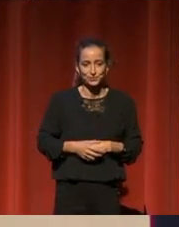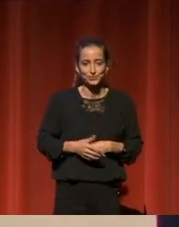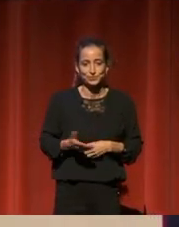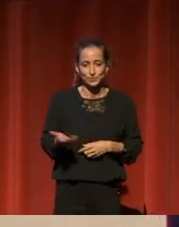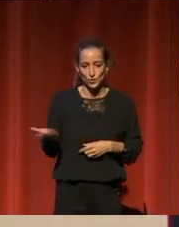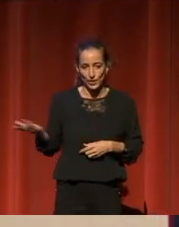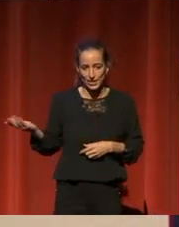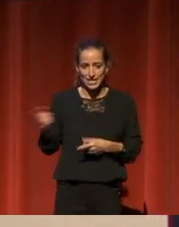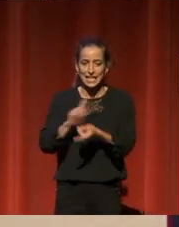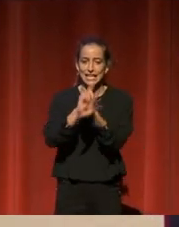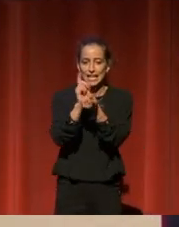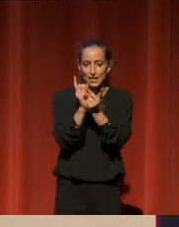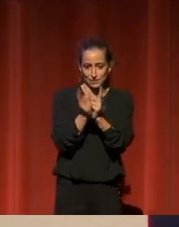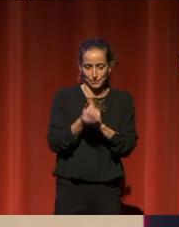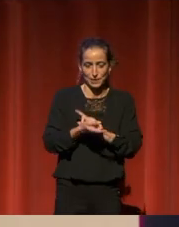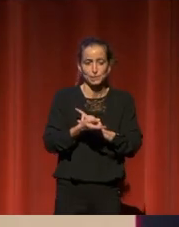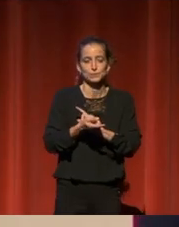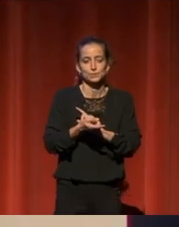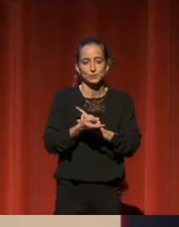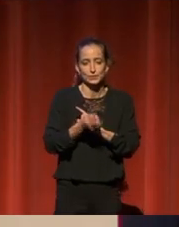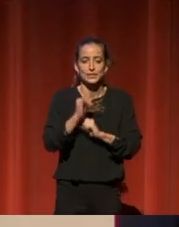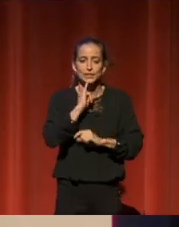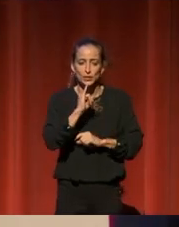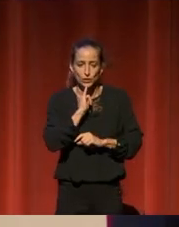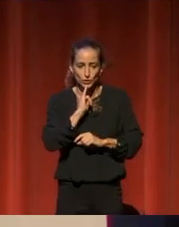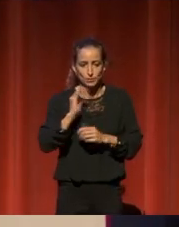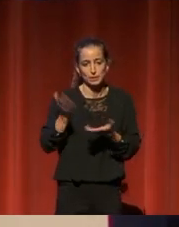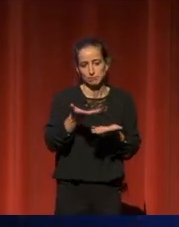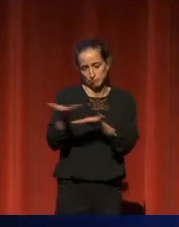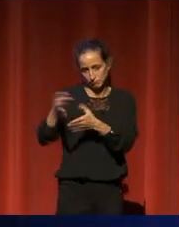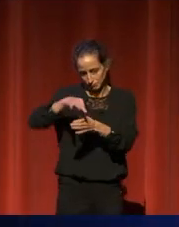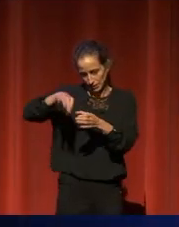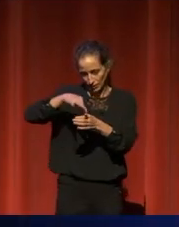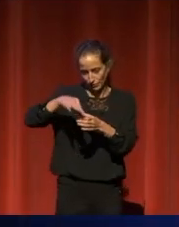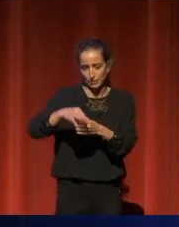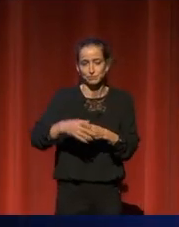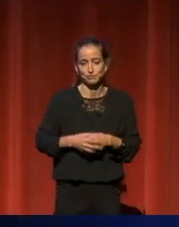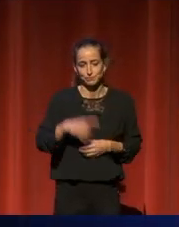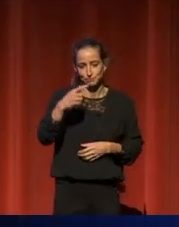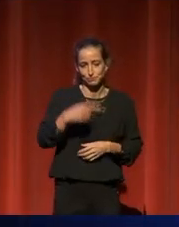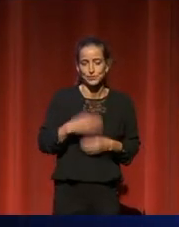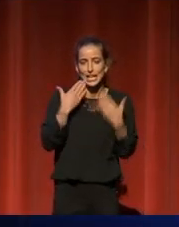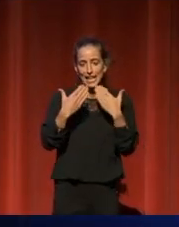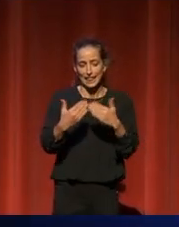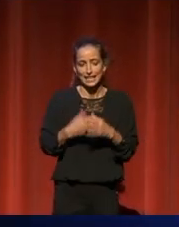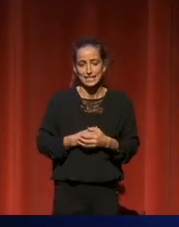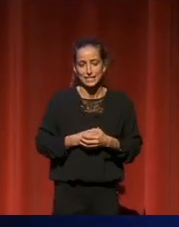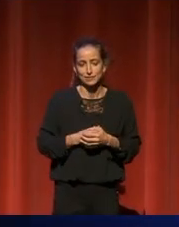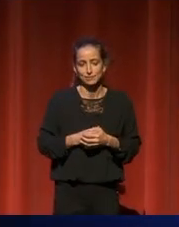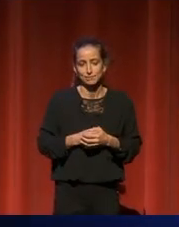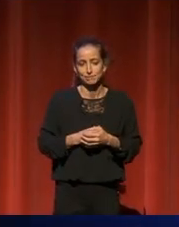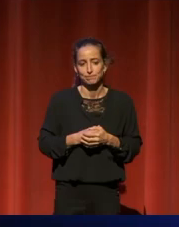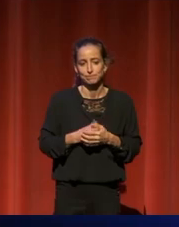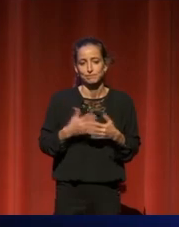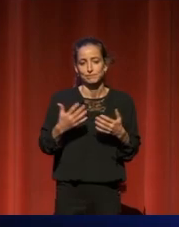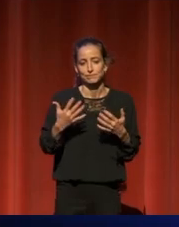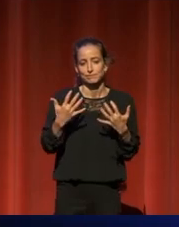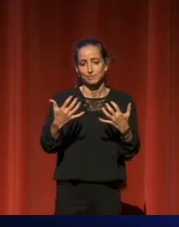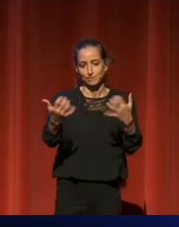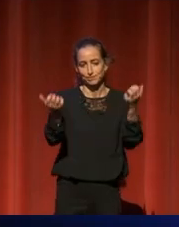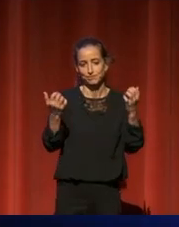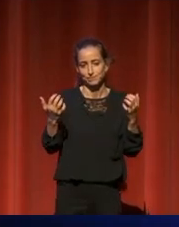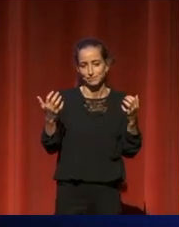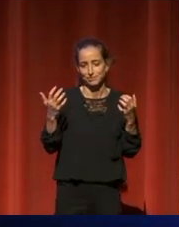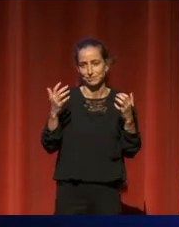y también estáis invitados al café. Así que vamos a ello. Muchísimas gracias. Vamos a dar un aplauso a Fulgencio para que se